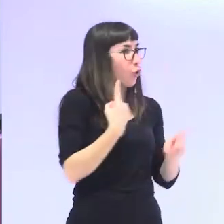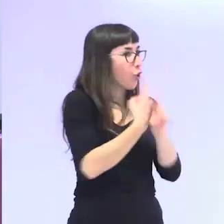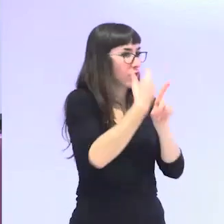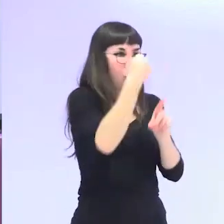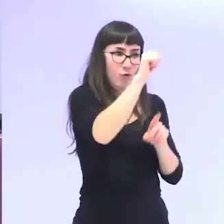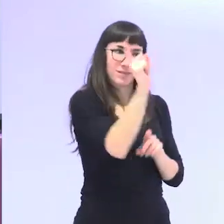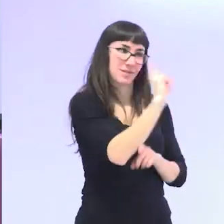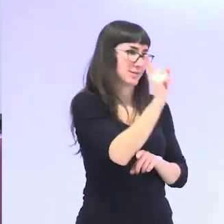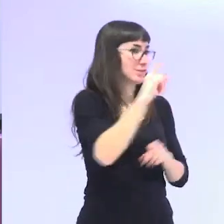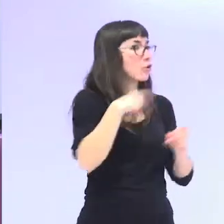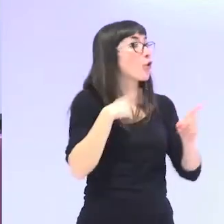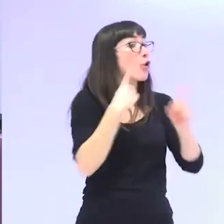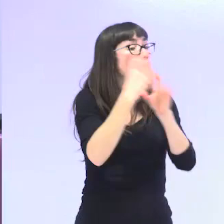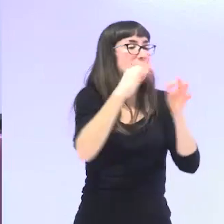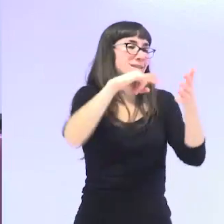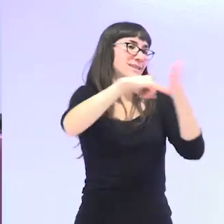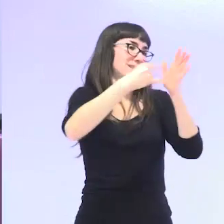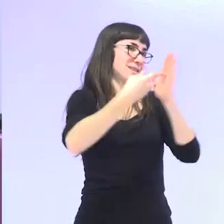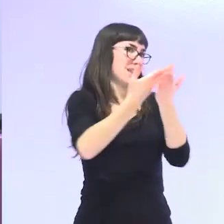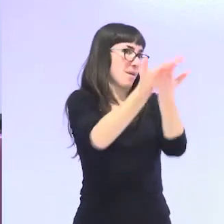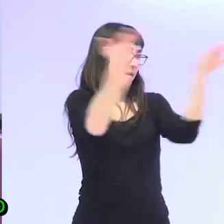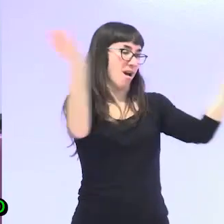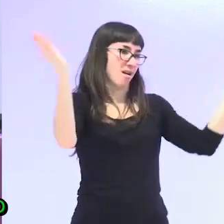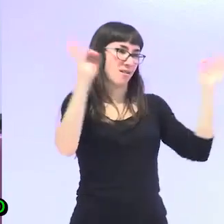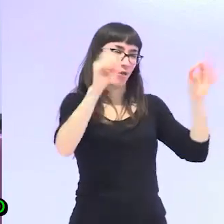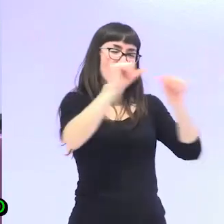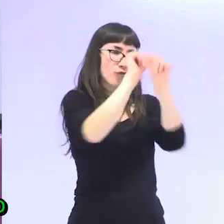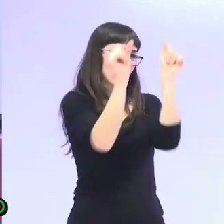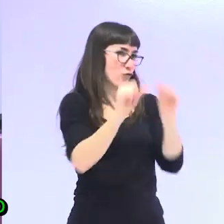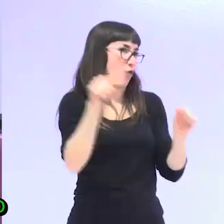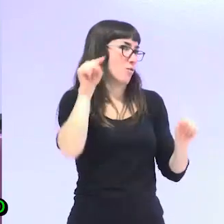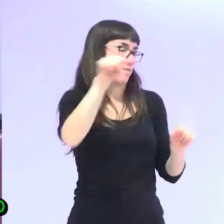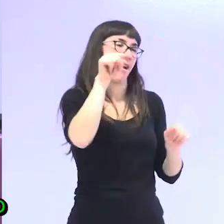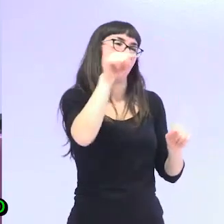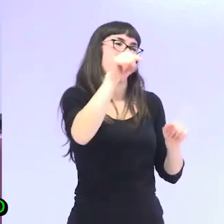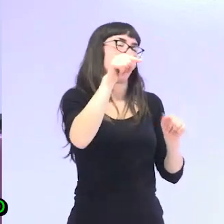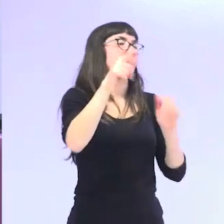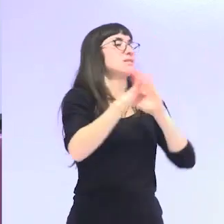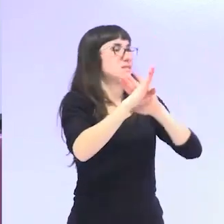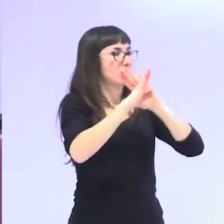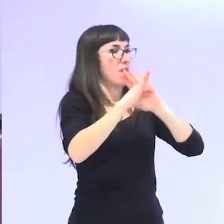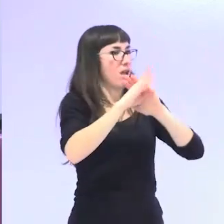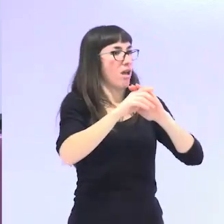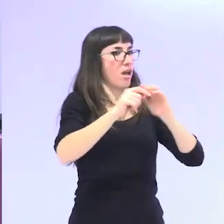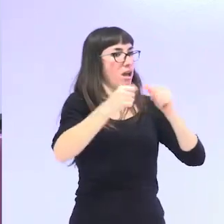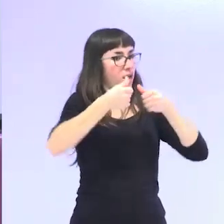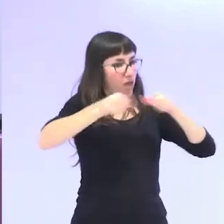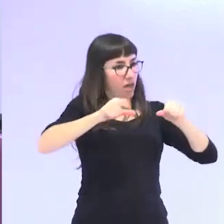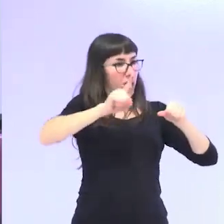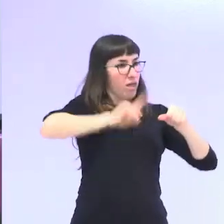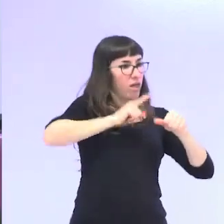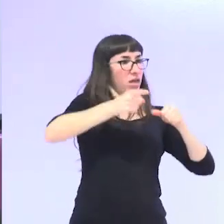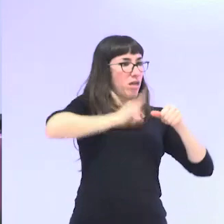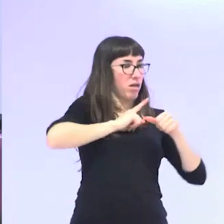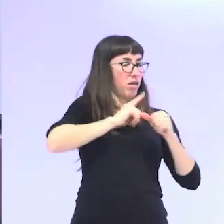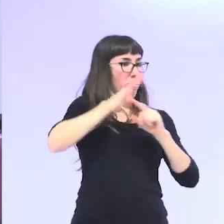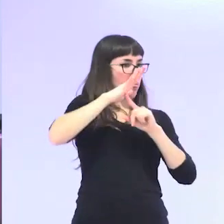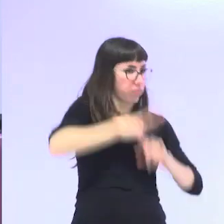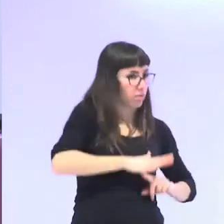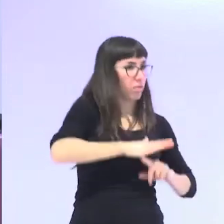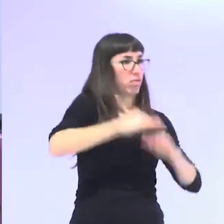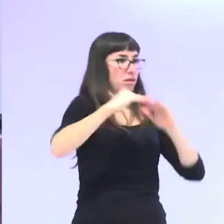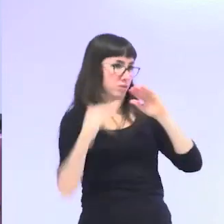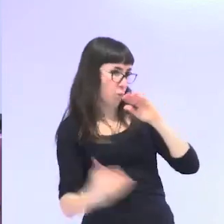para poder analizar el sistema en el que vivimos y por qué las mujeres seguimos teniendo un sistema de discriminación y de desigualdad.